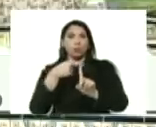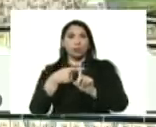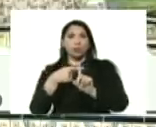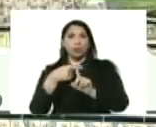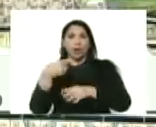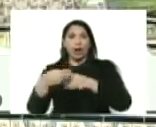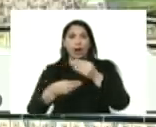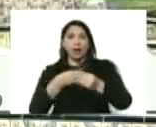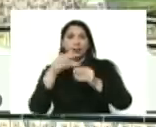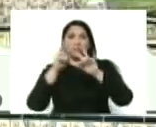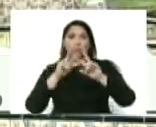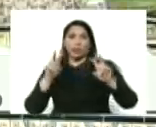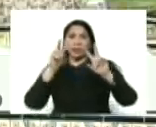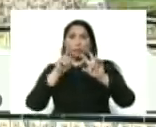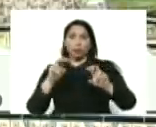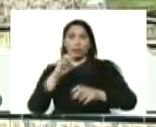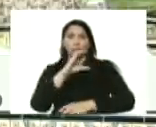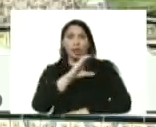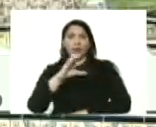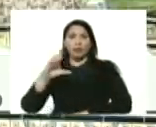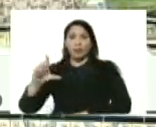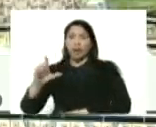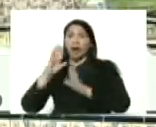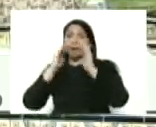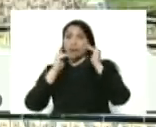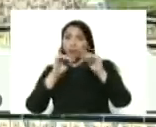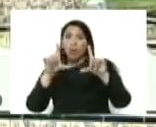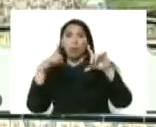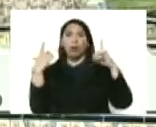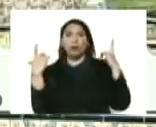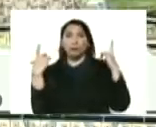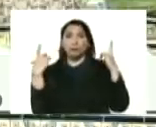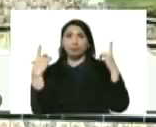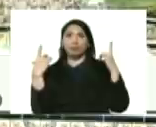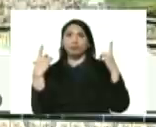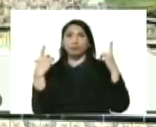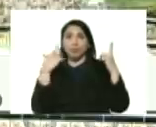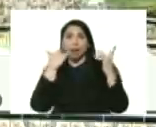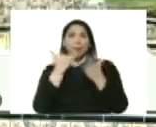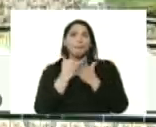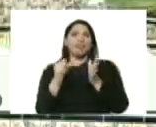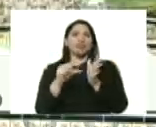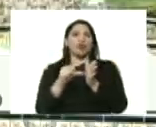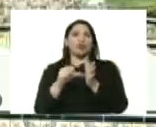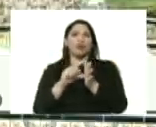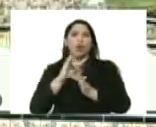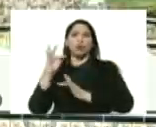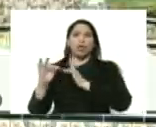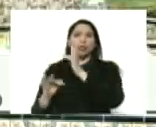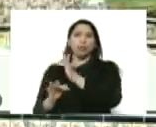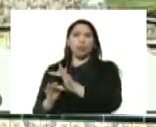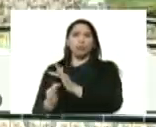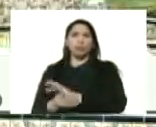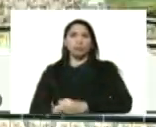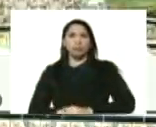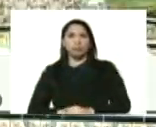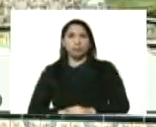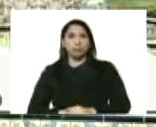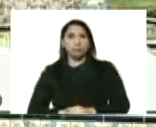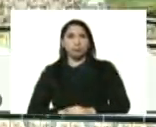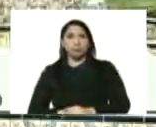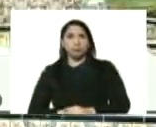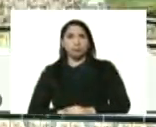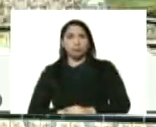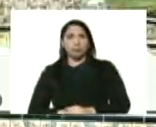se está haciendo el estudio en Catia la Mar, atención La Guaira, para ver dónde fue su